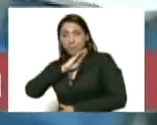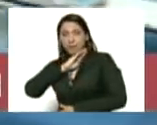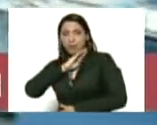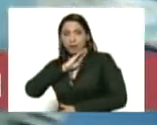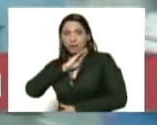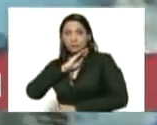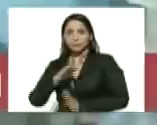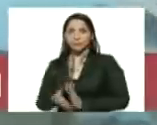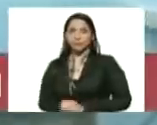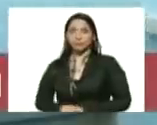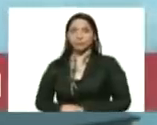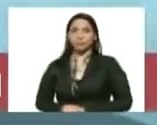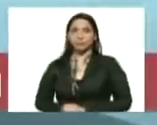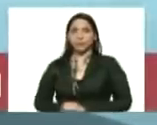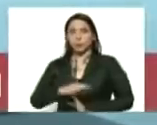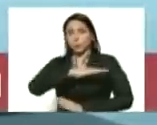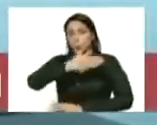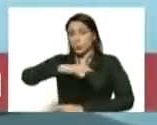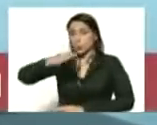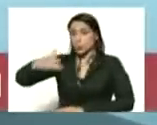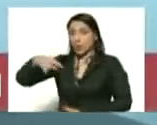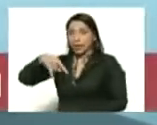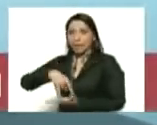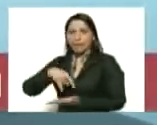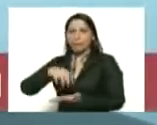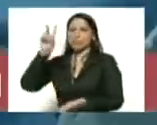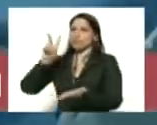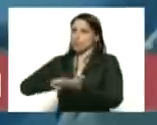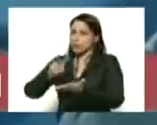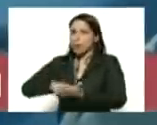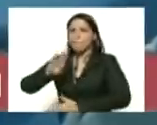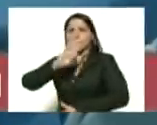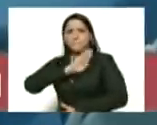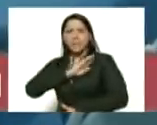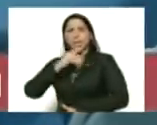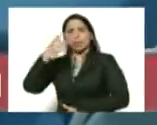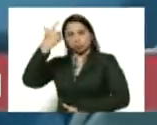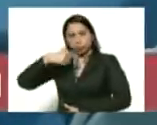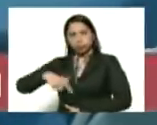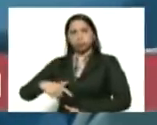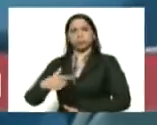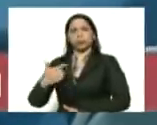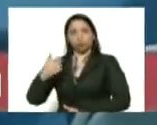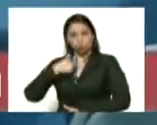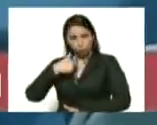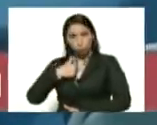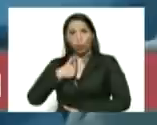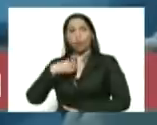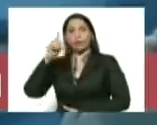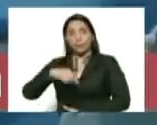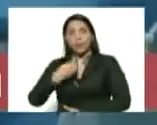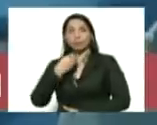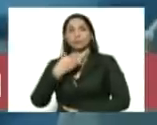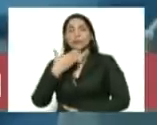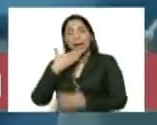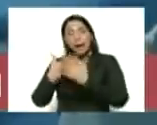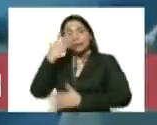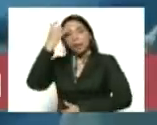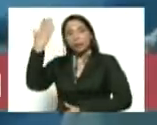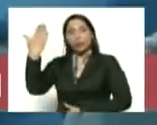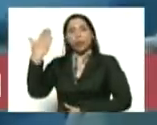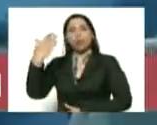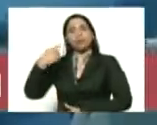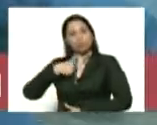el eje costero carabueño de verdad para mí que soy un paciente renal presidente también gracias a Dios estoy